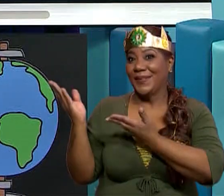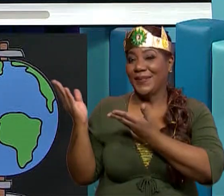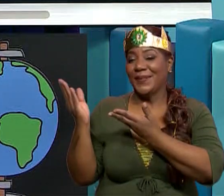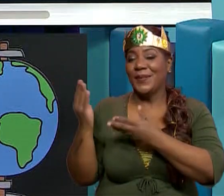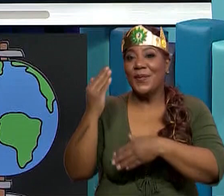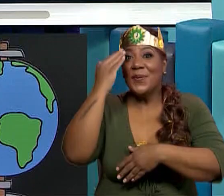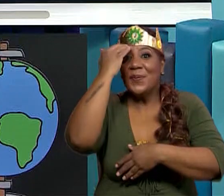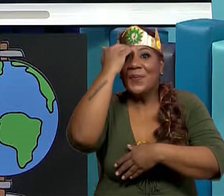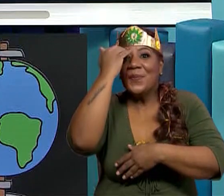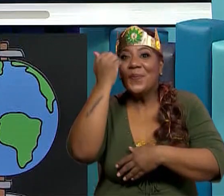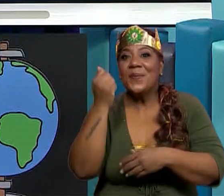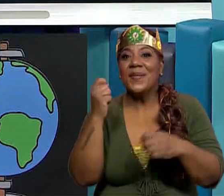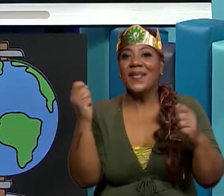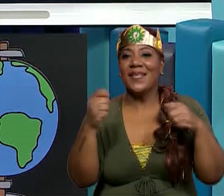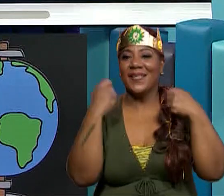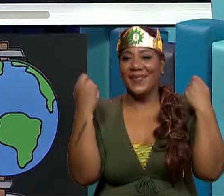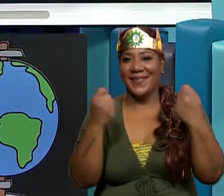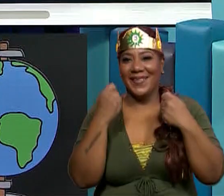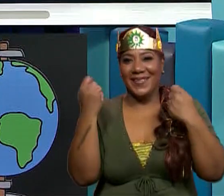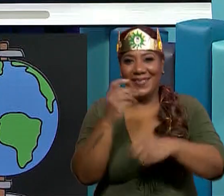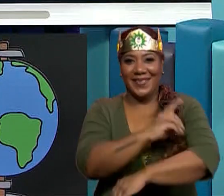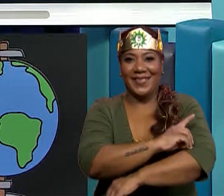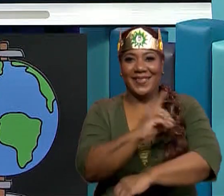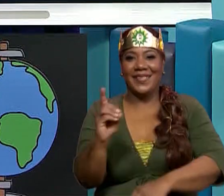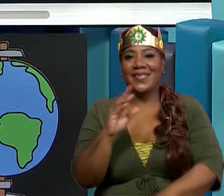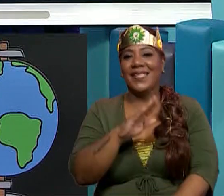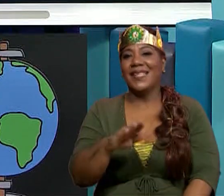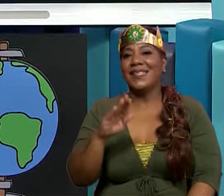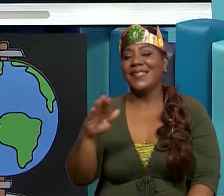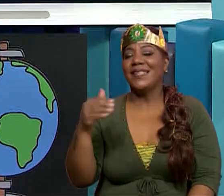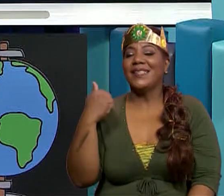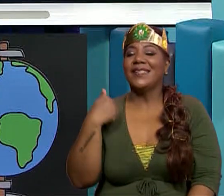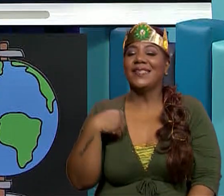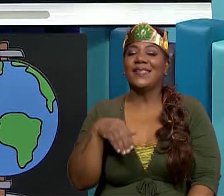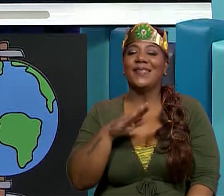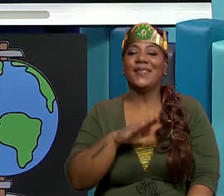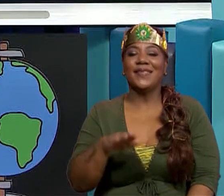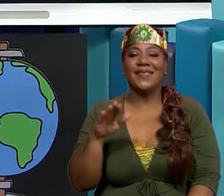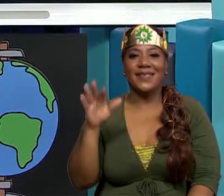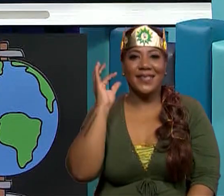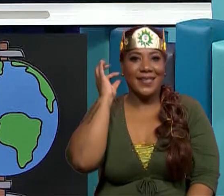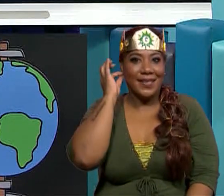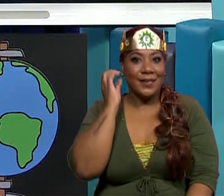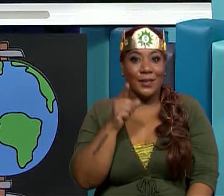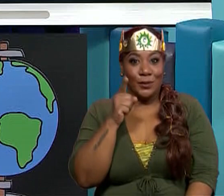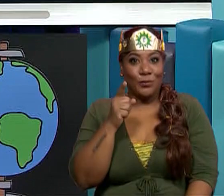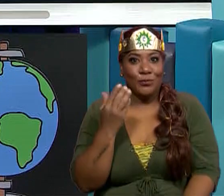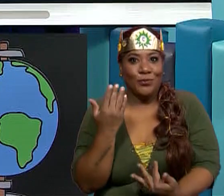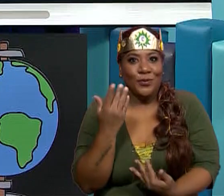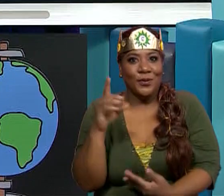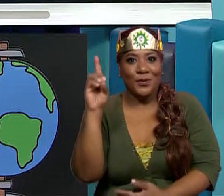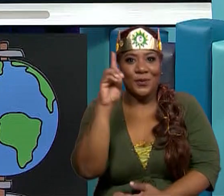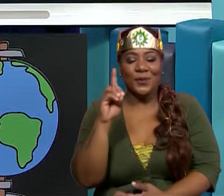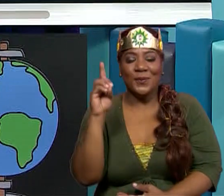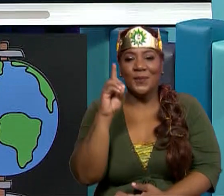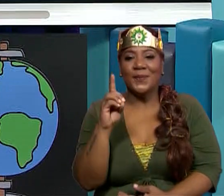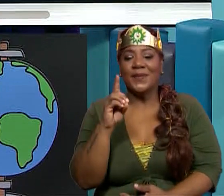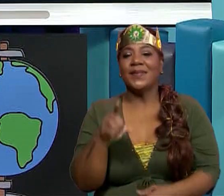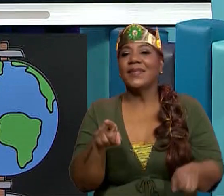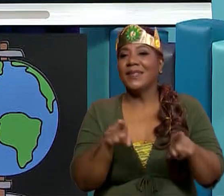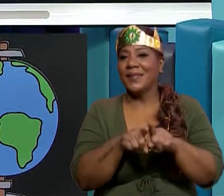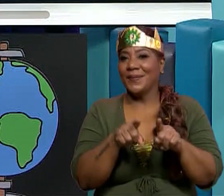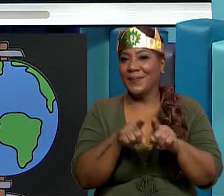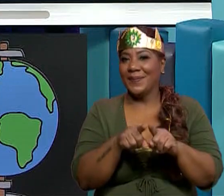al Día del Niño y la Niña, que es el domingo. Me imagino que ustedes están muy felices esperando ese día, igual que yo estoy muy